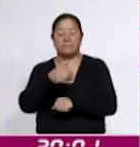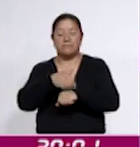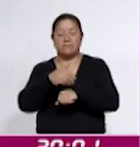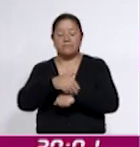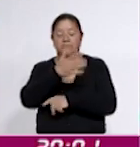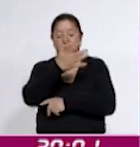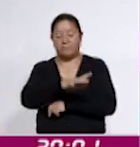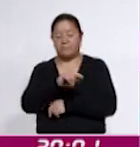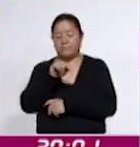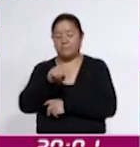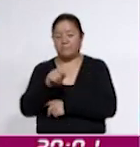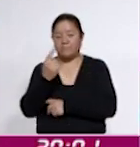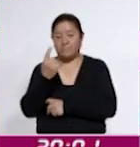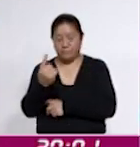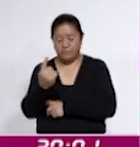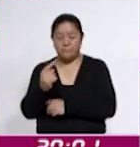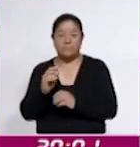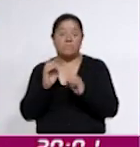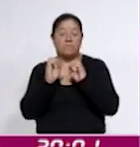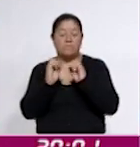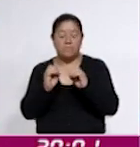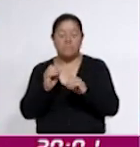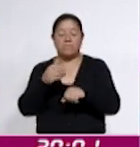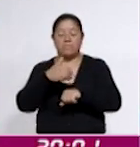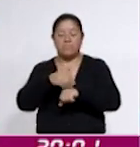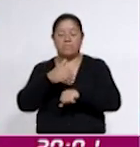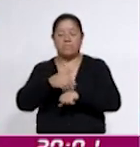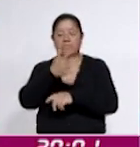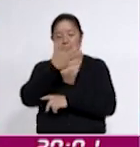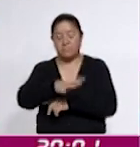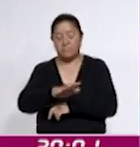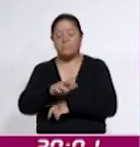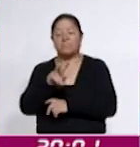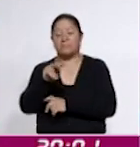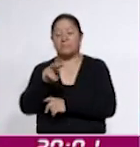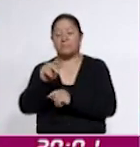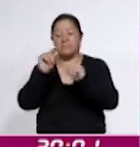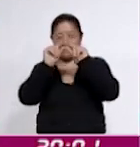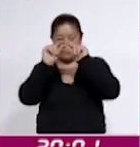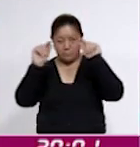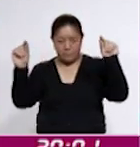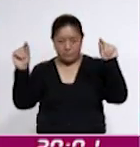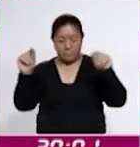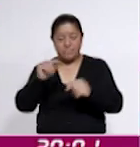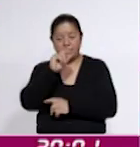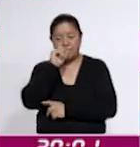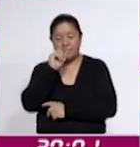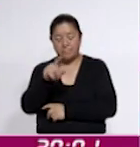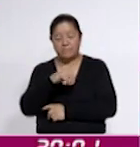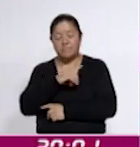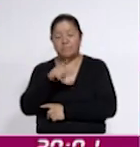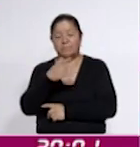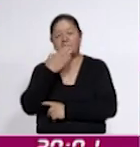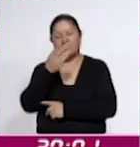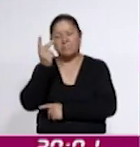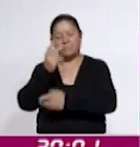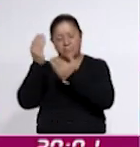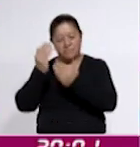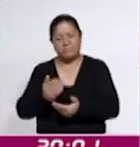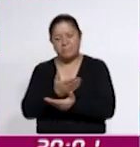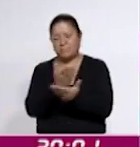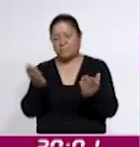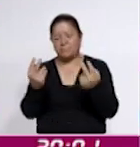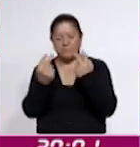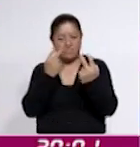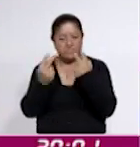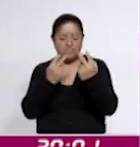canal 10.1 de la señal abierta o en el canal 10 de Televisión por Cable. También sean bienvenidos aquellos que nos ven en cualquier